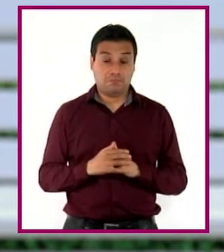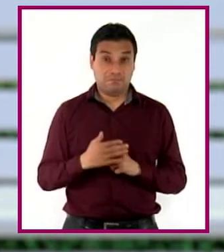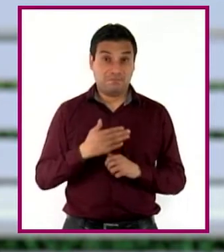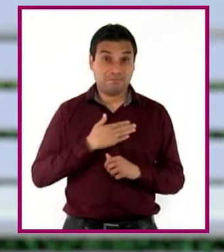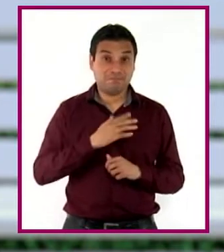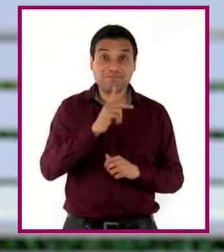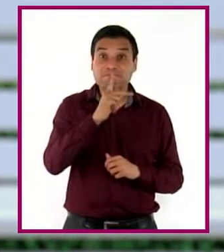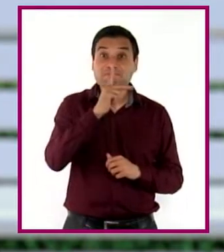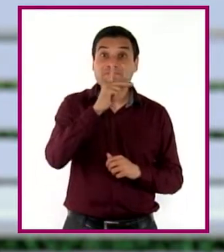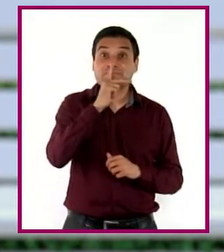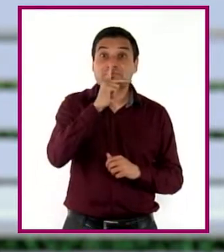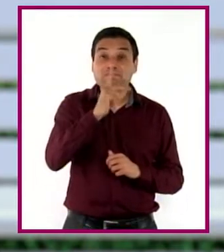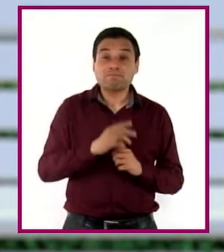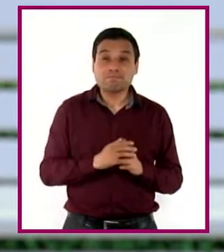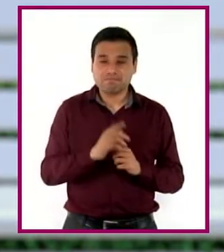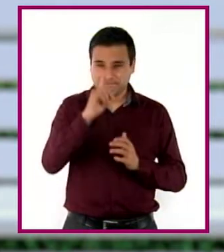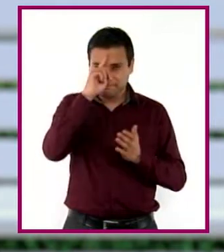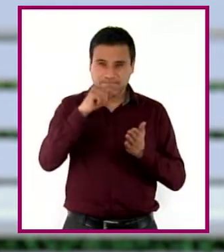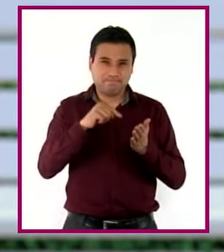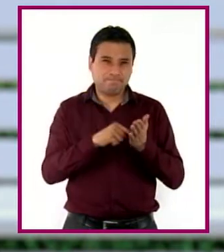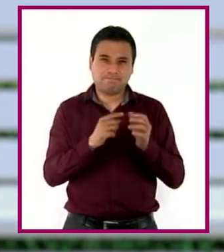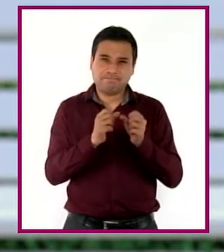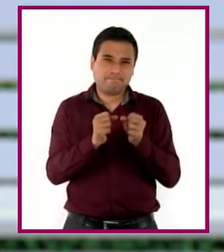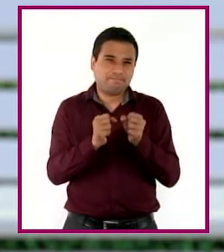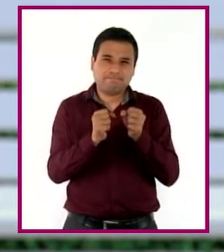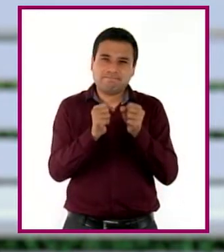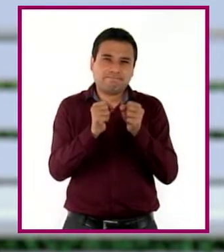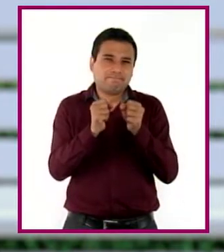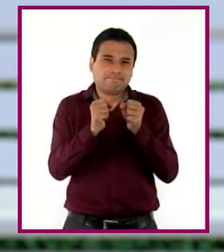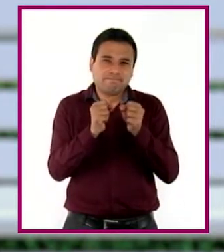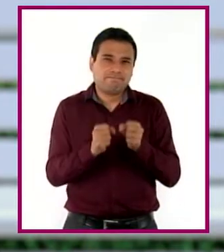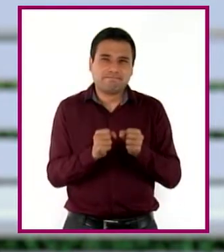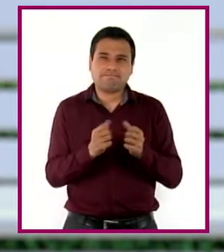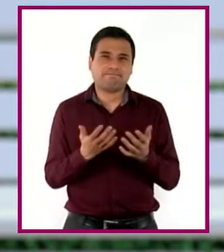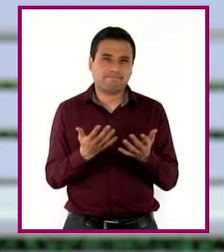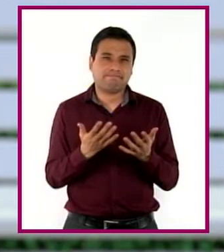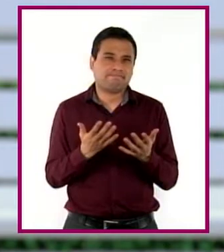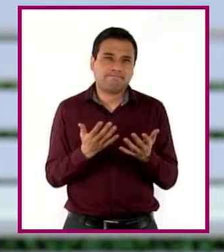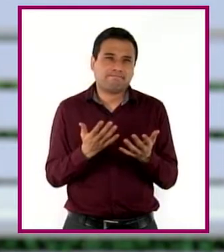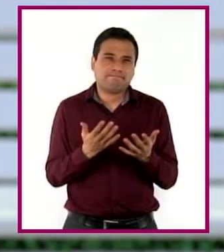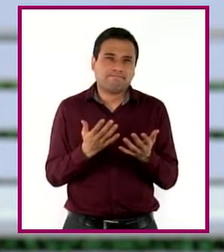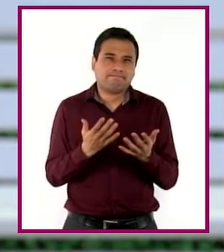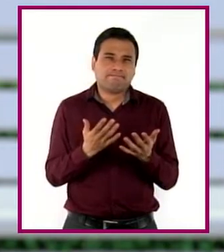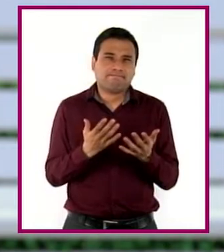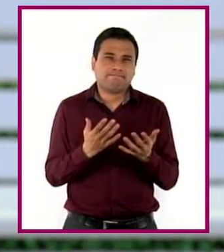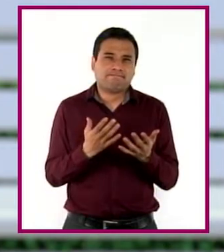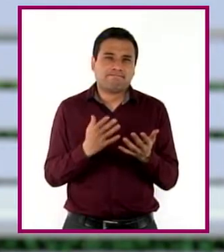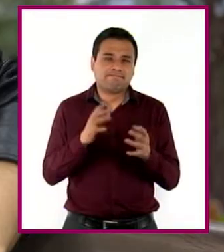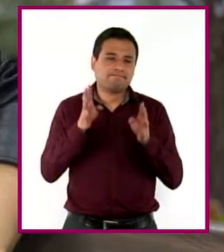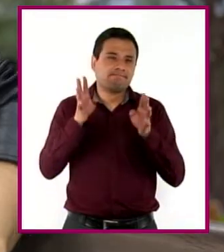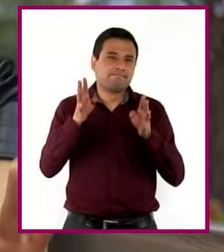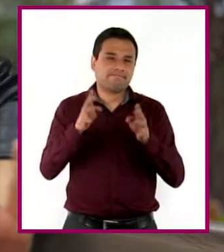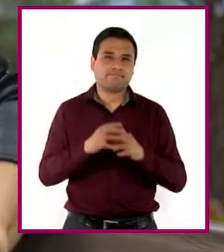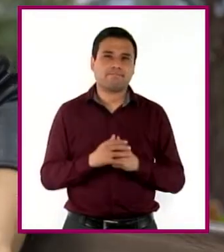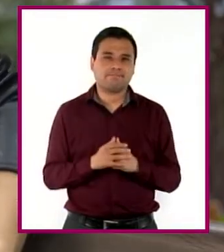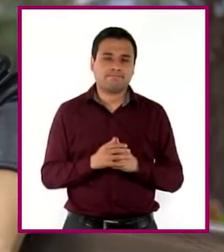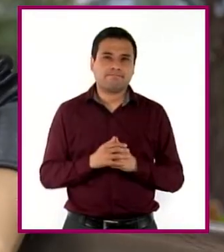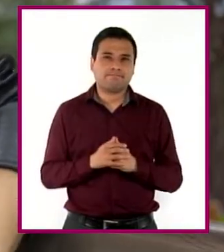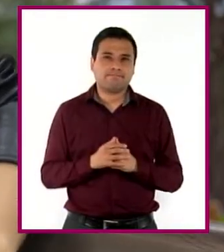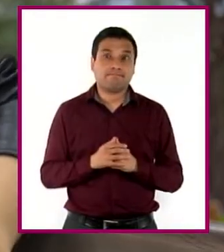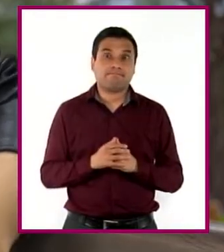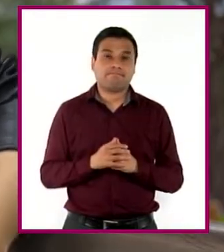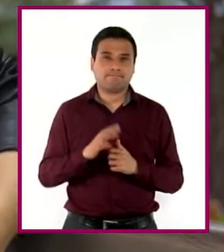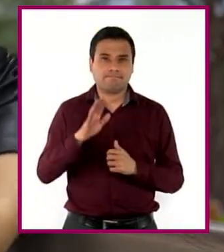papá, hubiera puesto el mismo empeño a casi cualquier cosa que hubiera hecho en la vida. ¿Qué? ¿De qué te ríes? No, de nada.